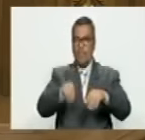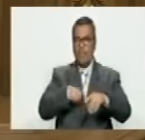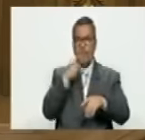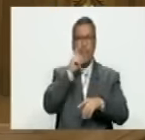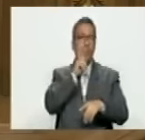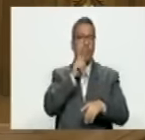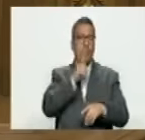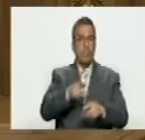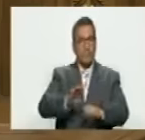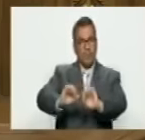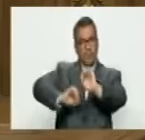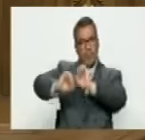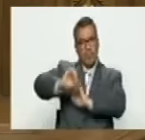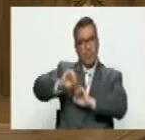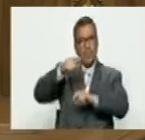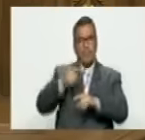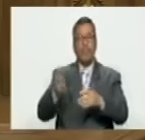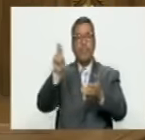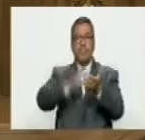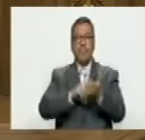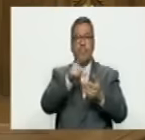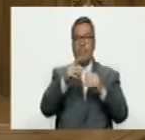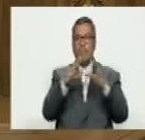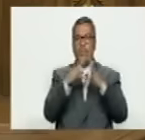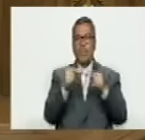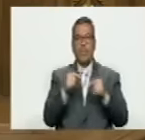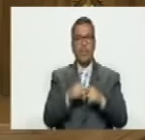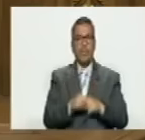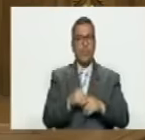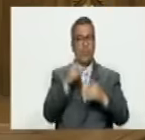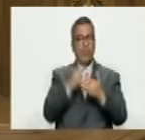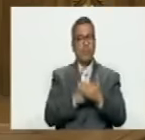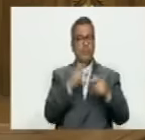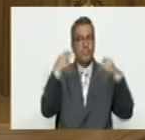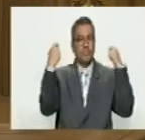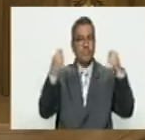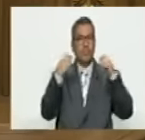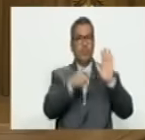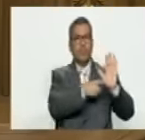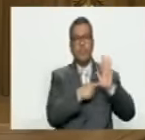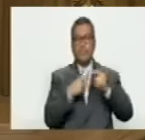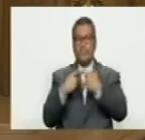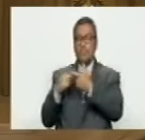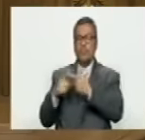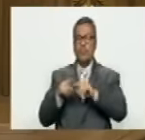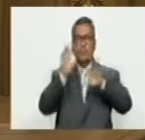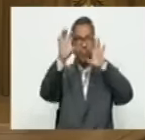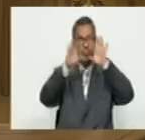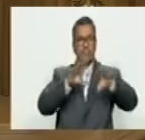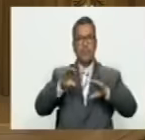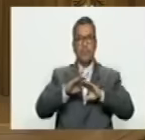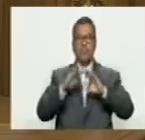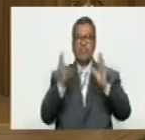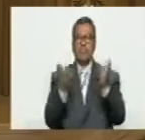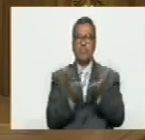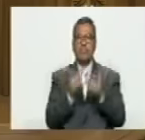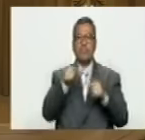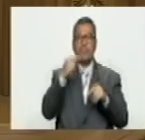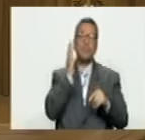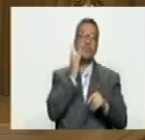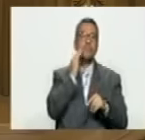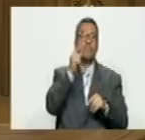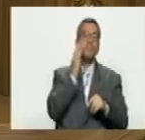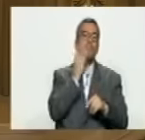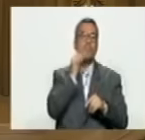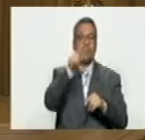¿cómo frenamos el fraude? eso lo repiten todos los órganos de propaganda en todas partes del mundo nada más le pongo un ejemplo le voy a